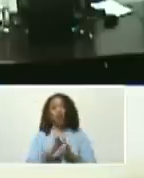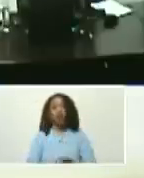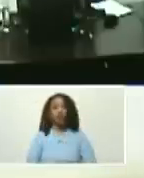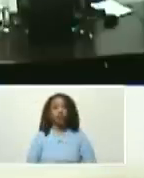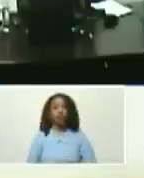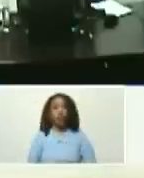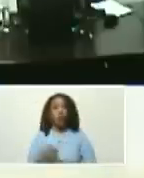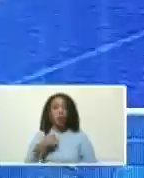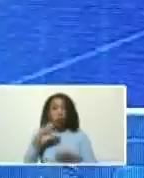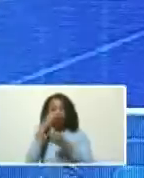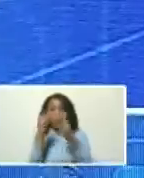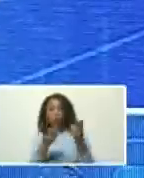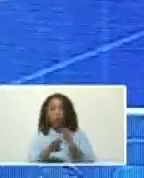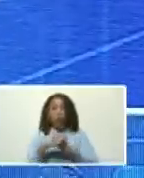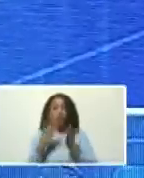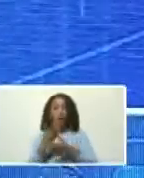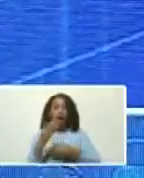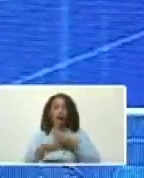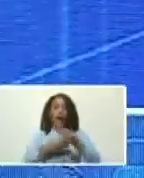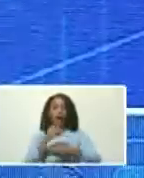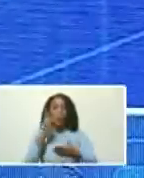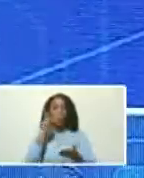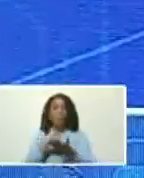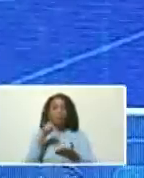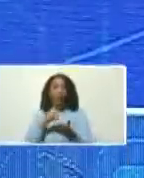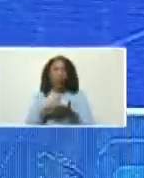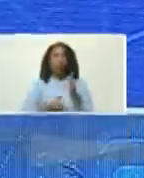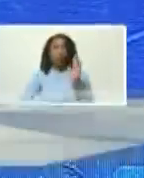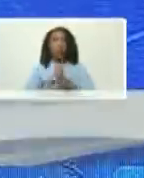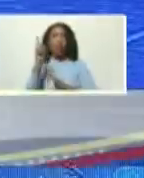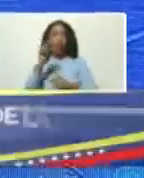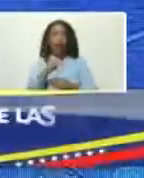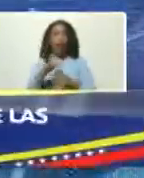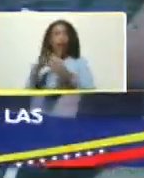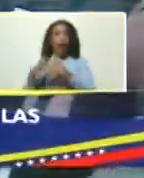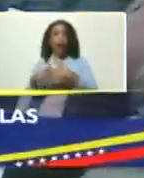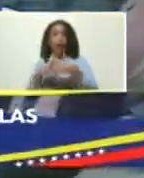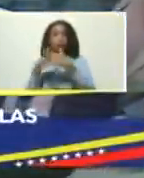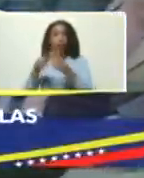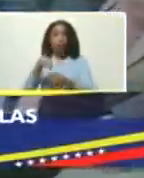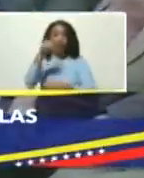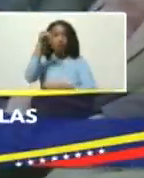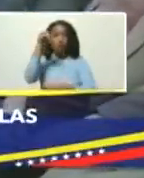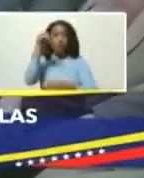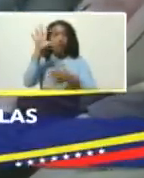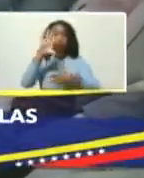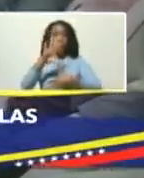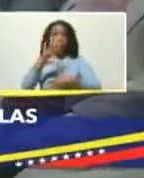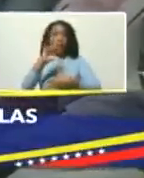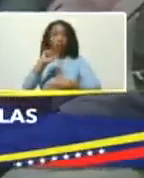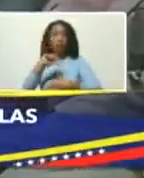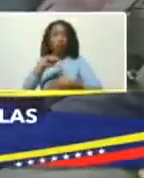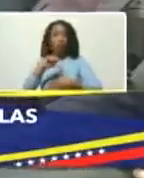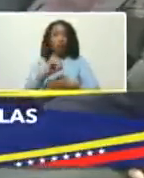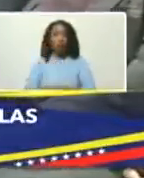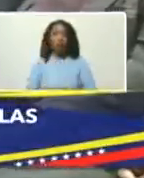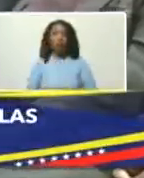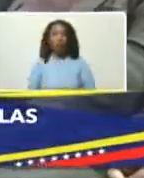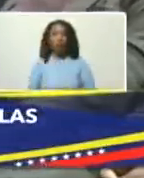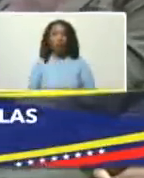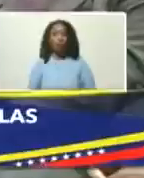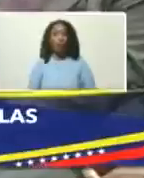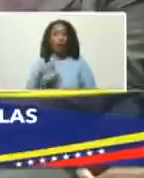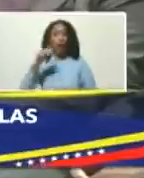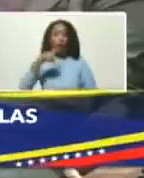y yo invito al mundo que se haga parte de este desarrollo en el norte de américa del sur aquí